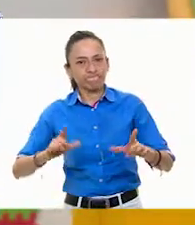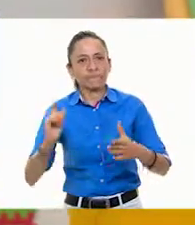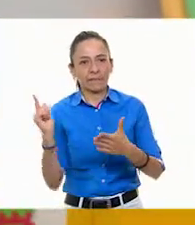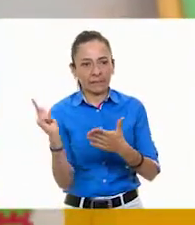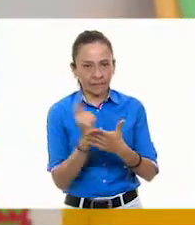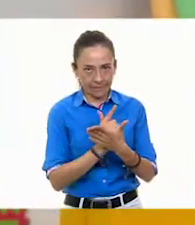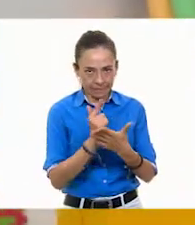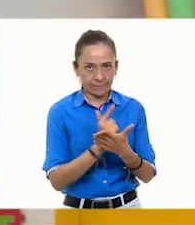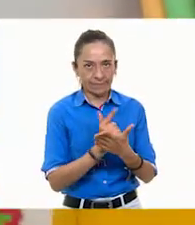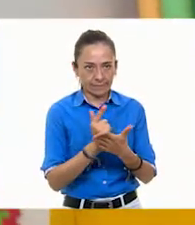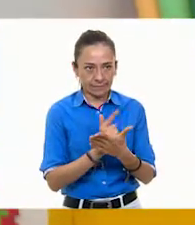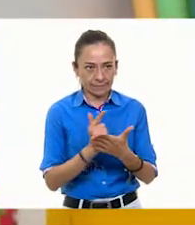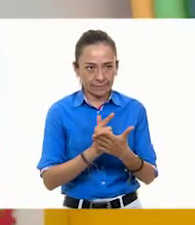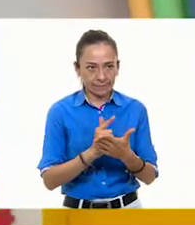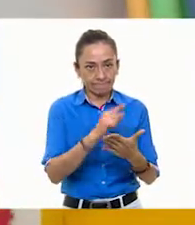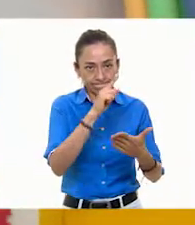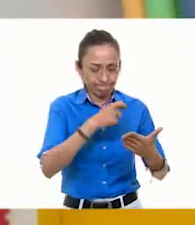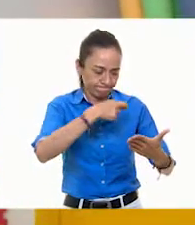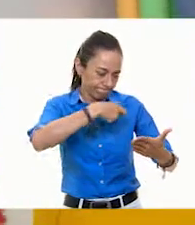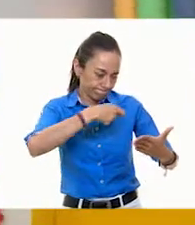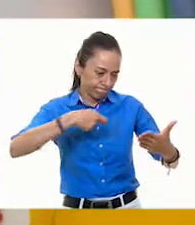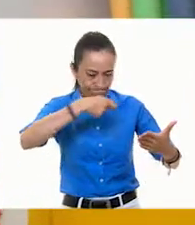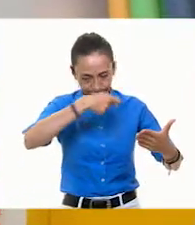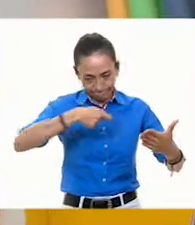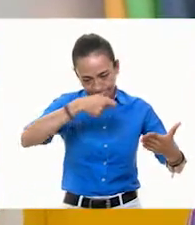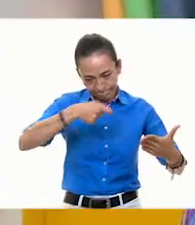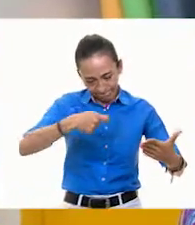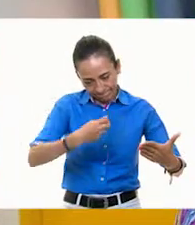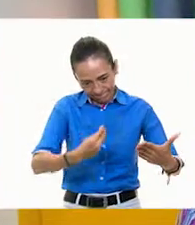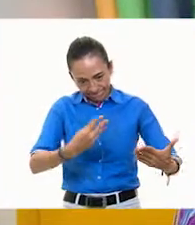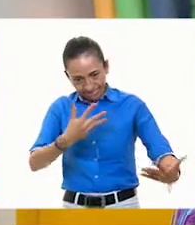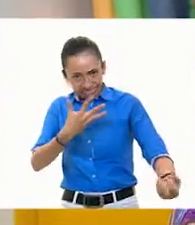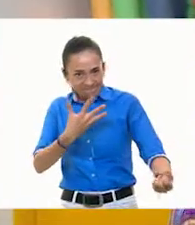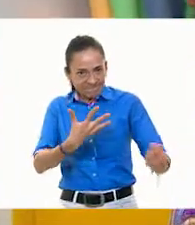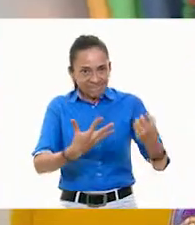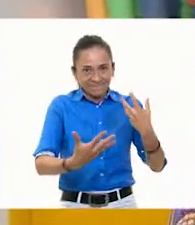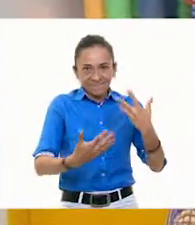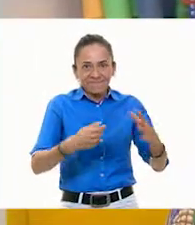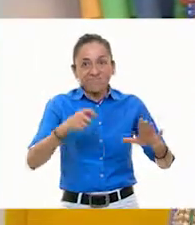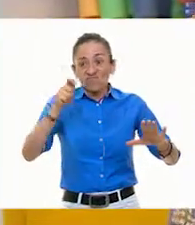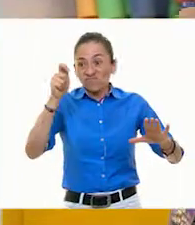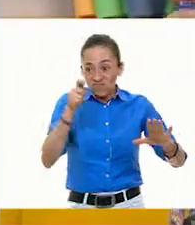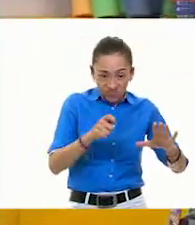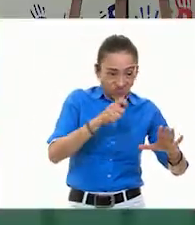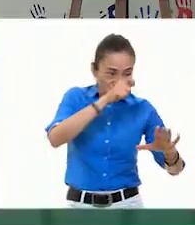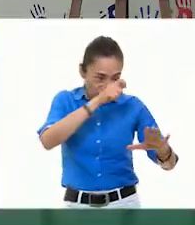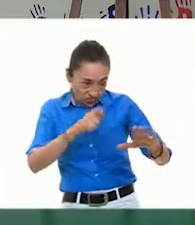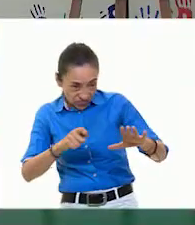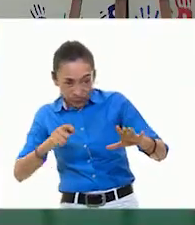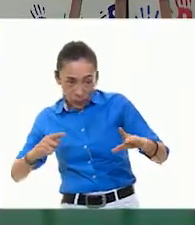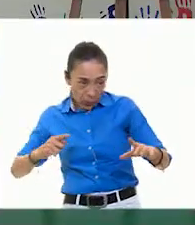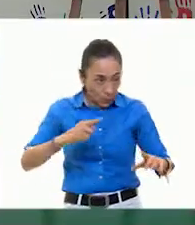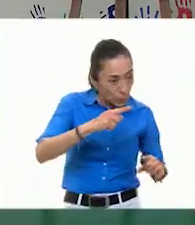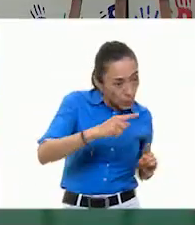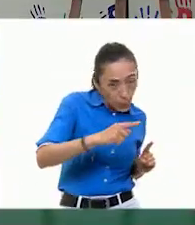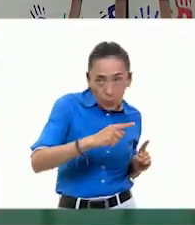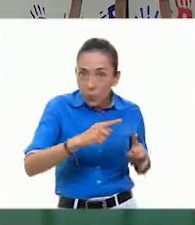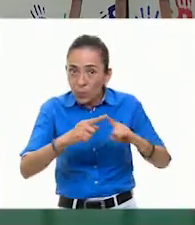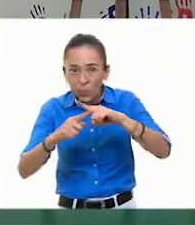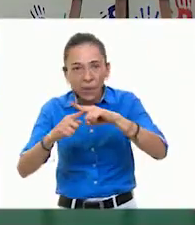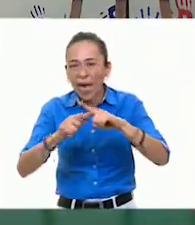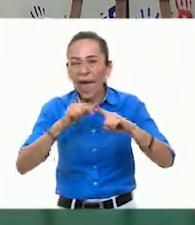ayuda a que se ilumine el gis. Y vamos nada más sin que la línea se cruce. Nada más como si fuera un plamen. Muy bien.